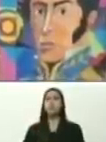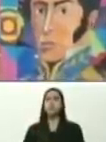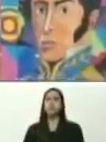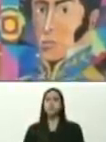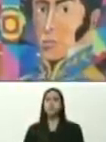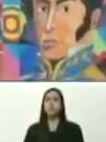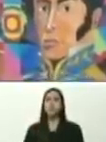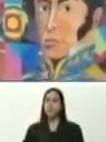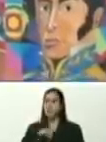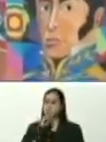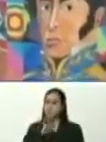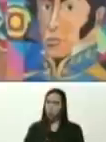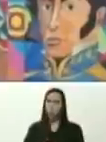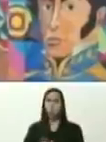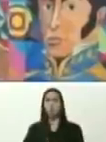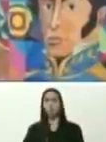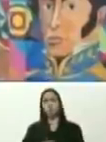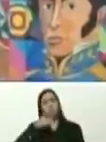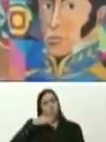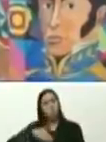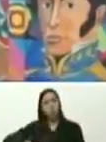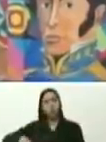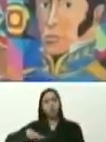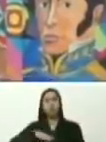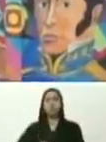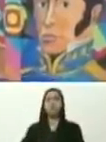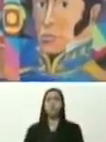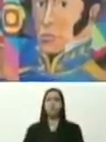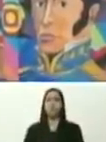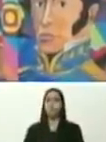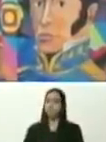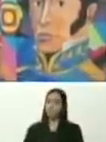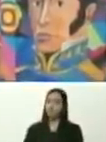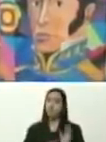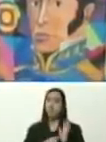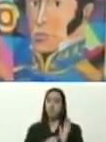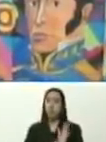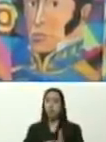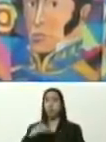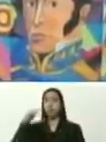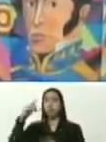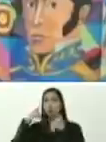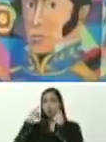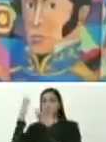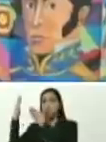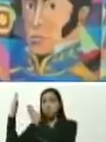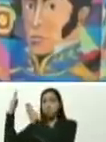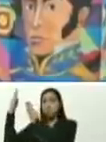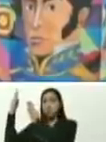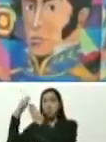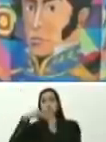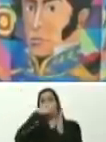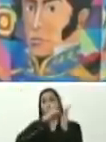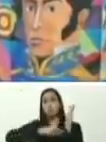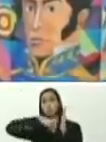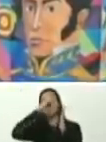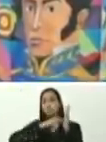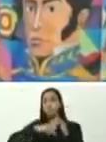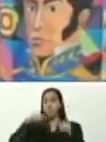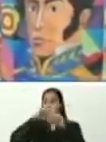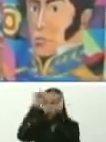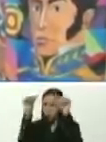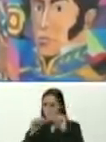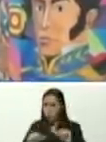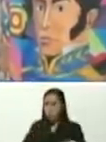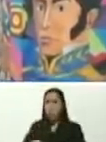toda su historia, todo su pueblo, bien representado, ese mural, que han pintado ahí, un mural, de artistas